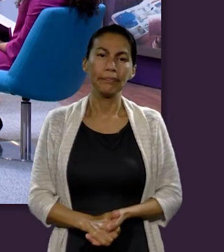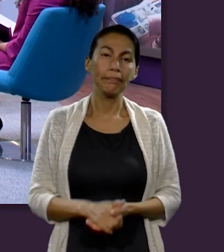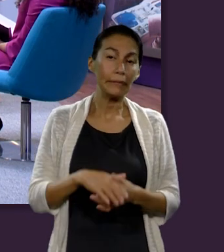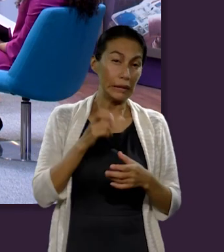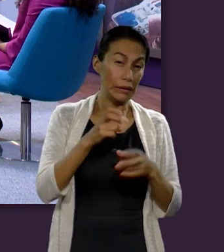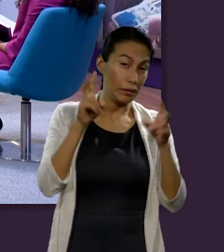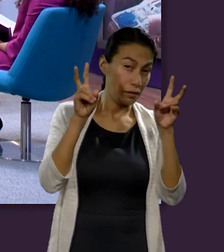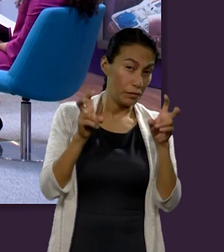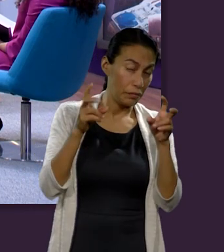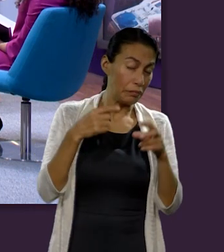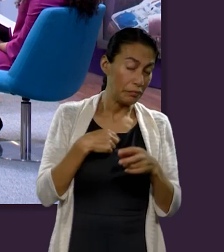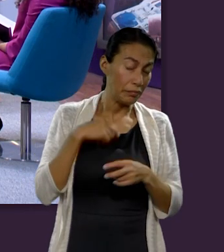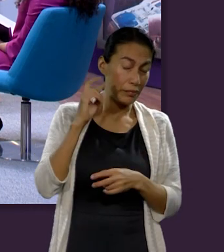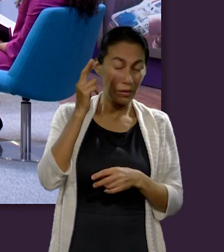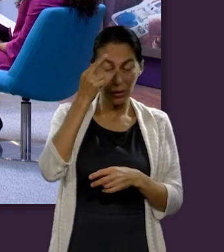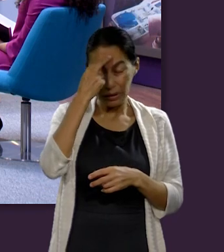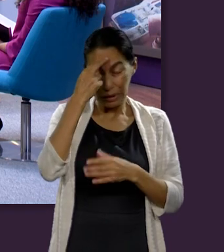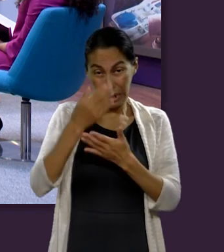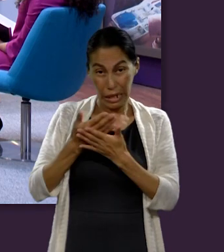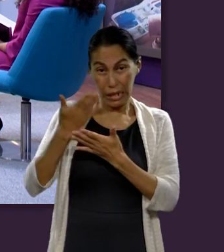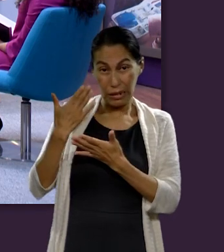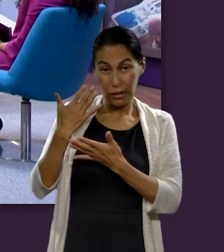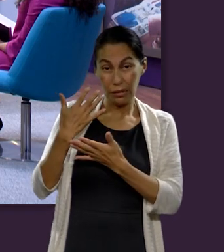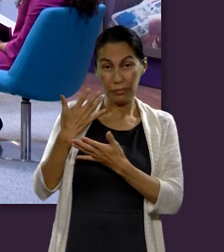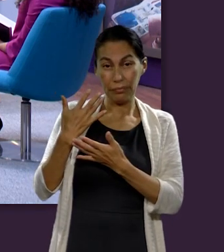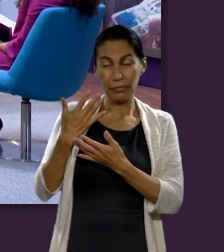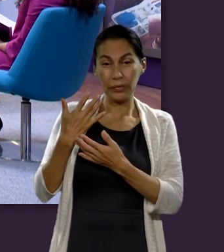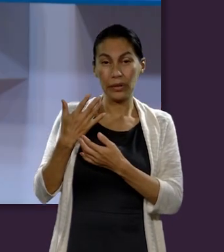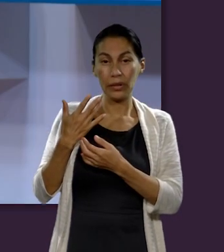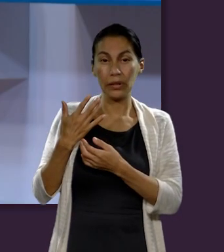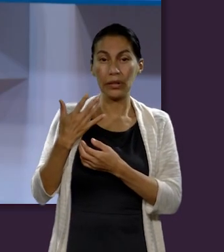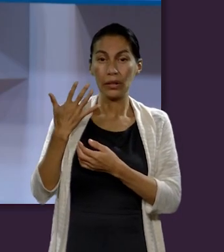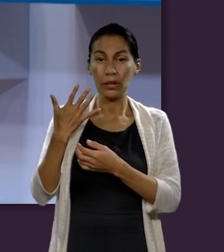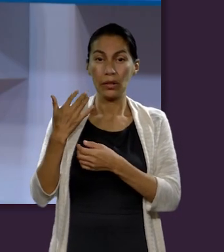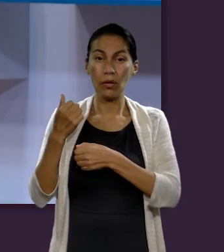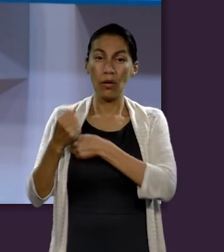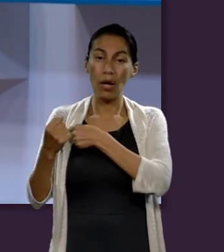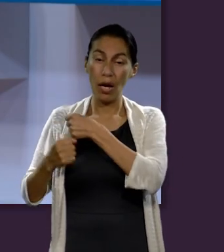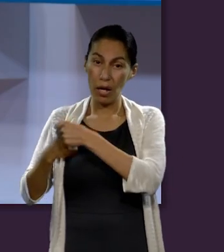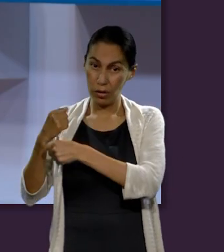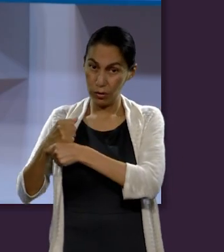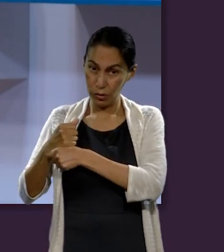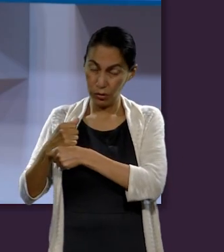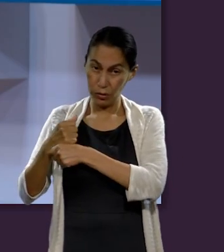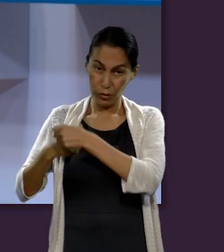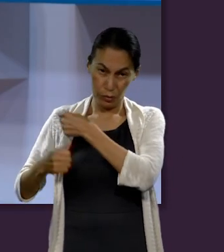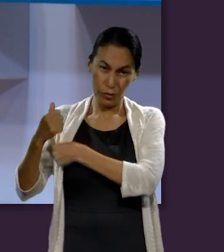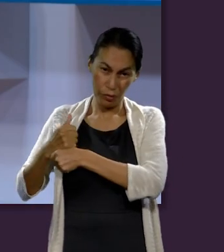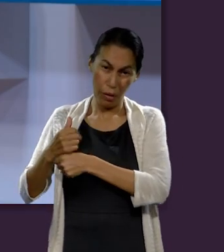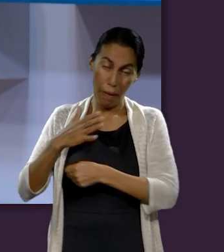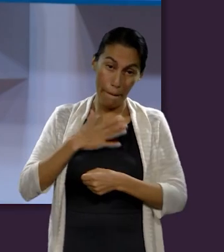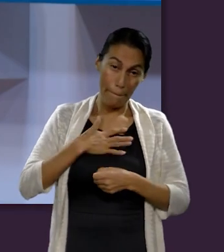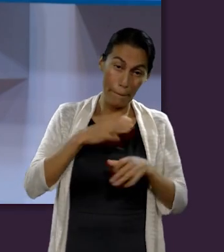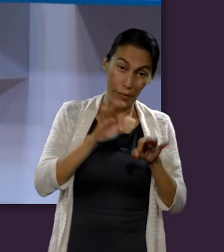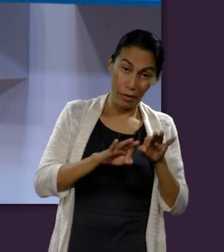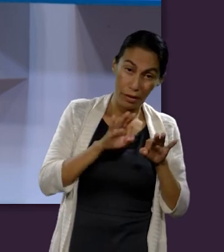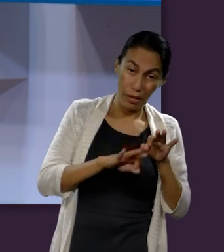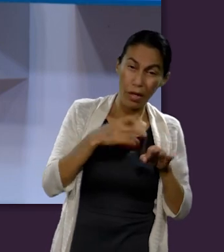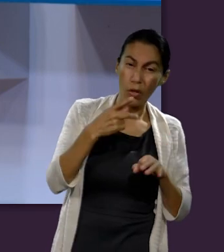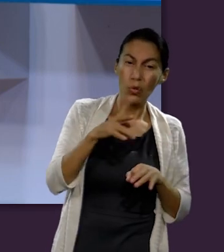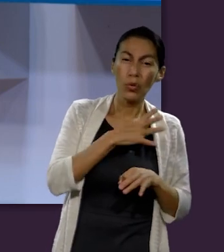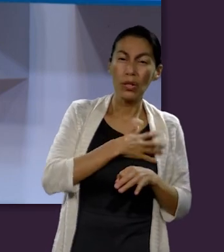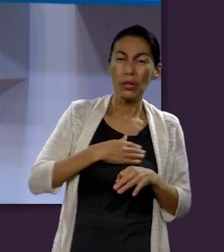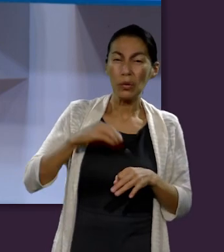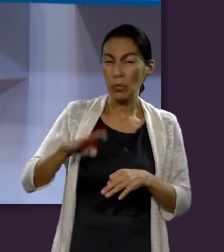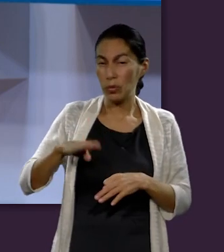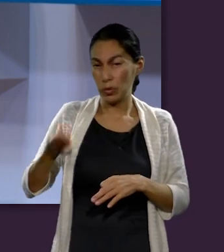a quien amo mucho y hace casi cinco años perdió a su hijo mayor y yo no soy mamá pero